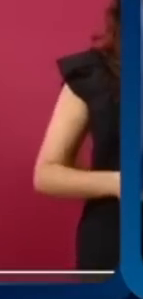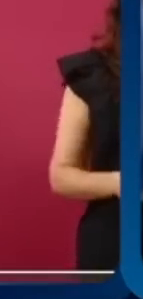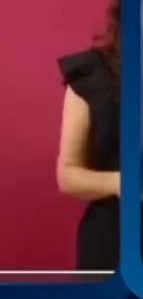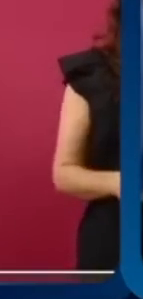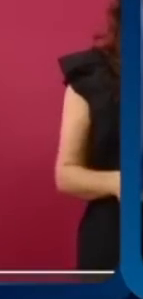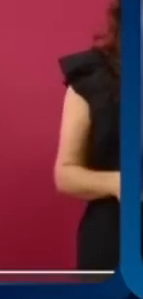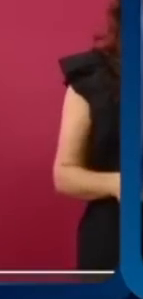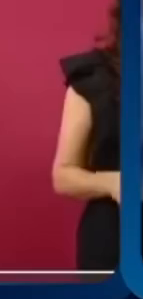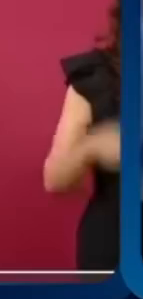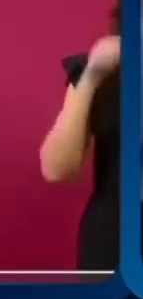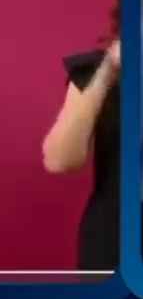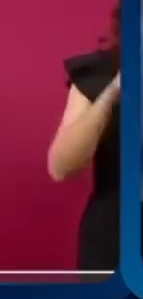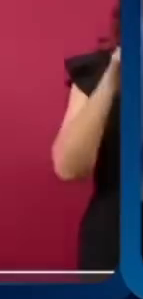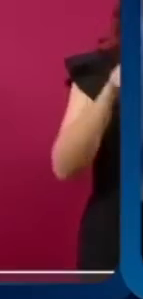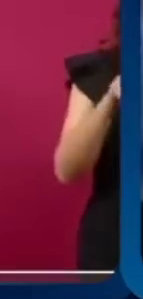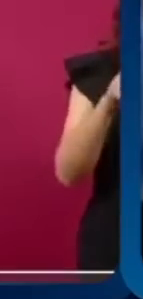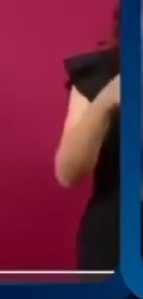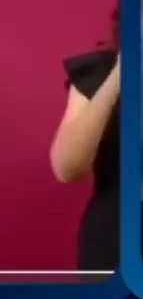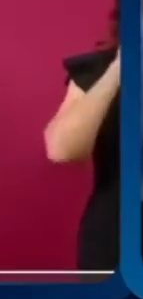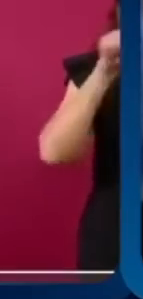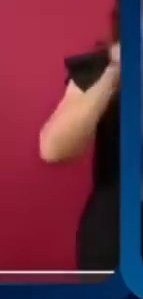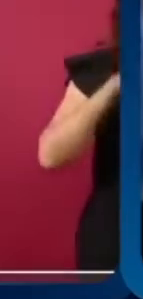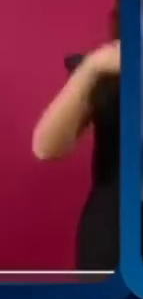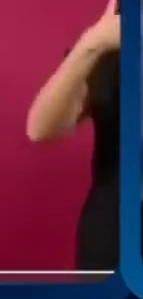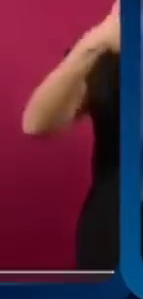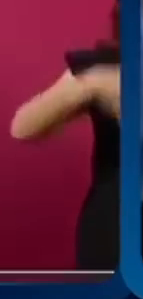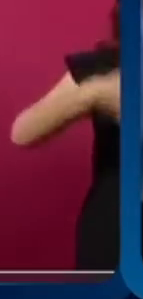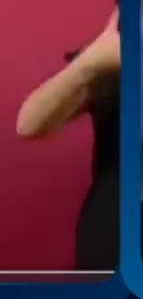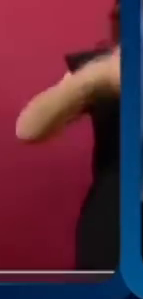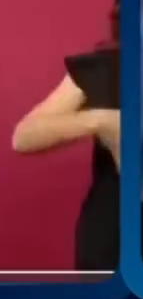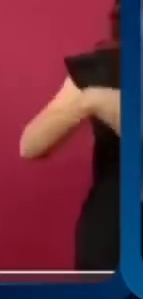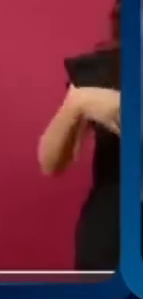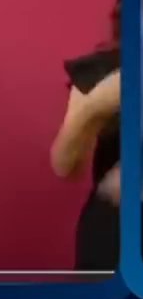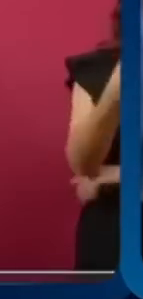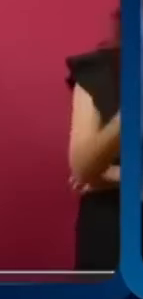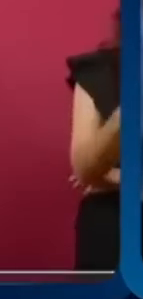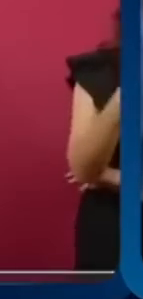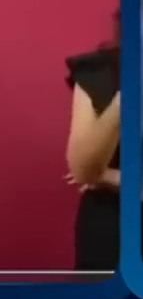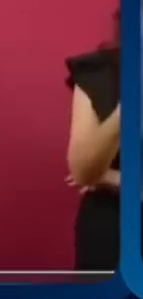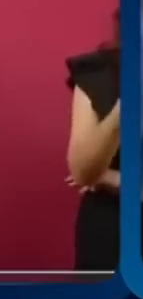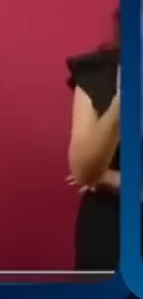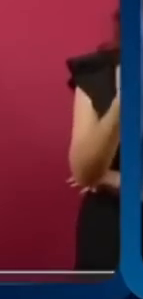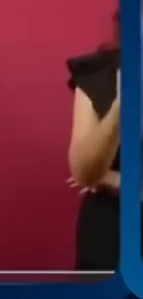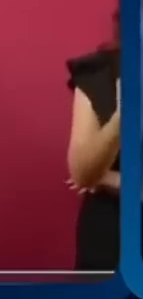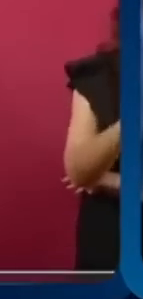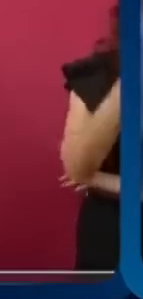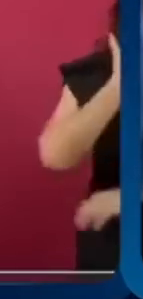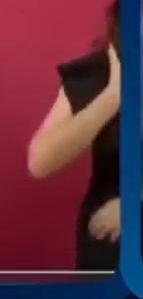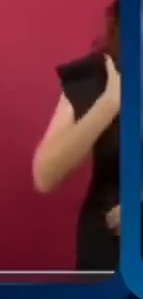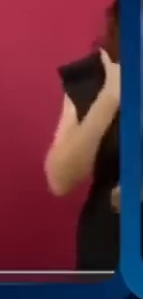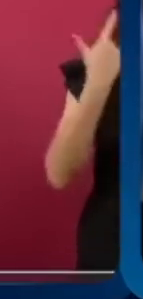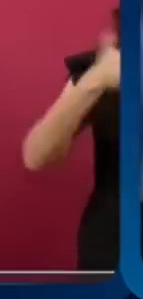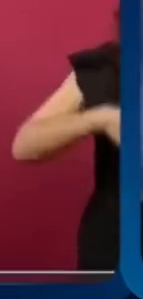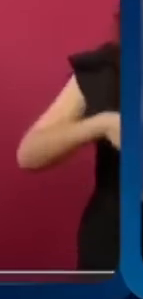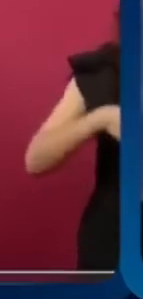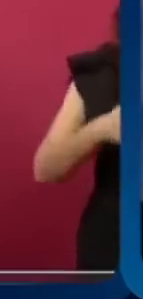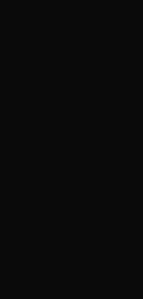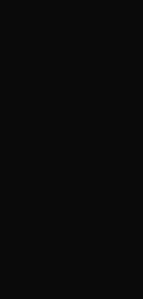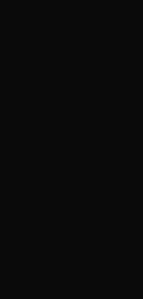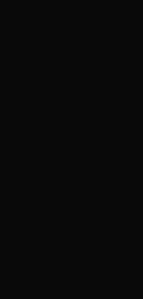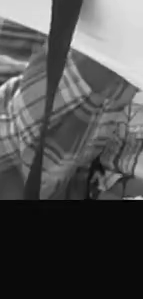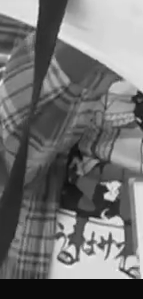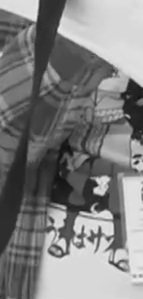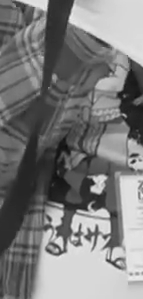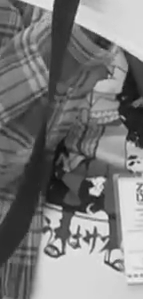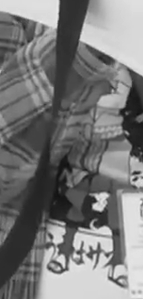que es también una instalación estratégica, ya se tiene el derecho de vía.